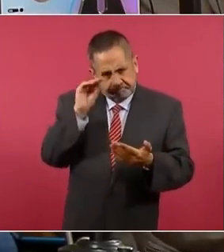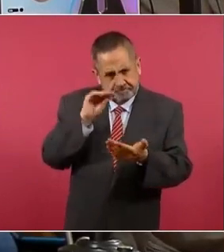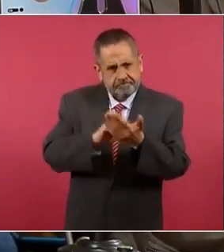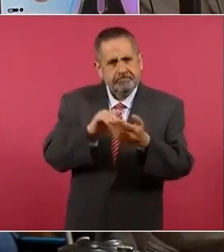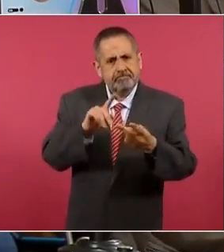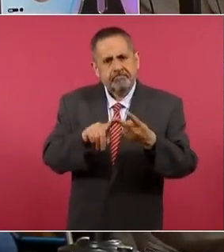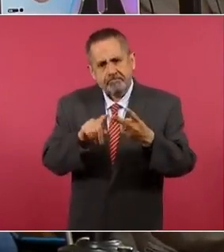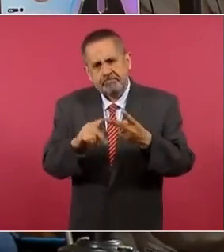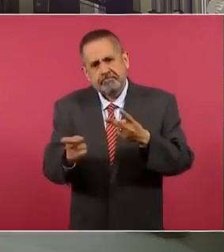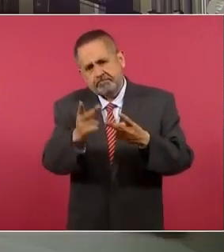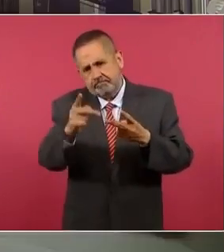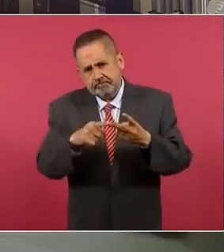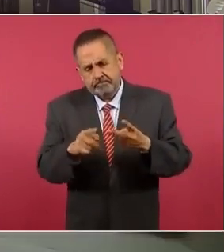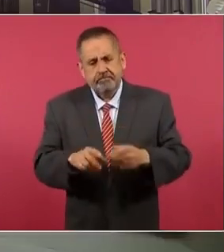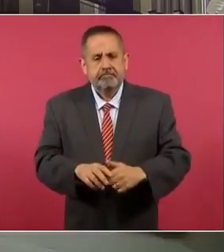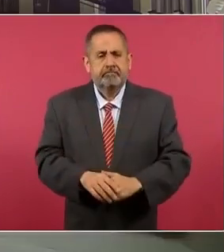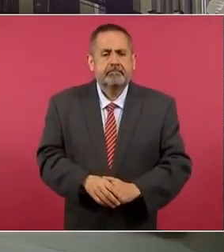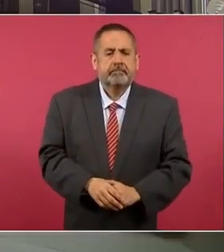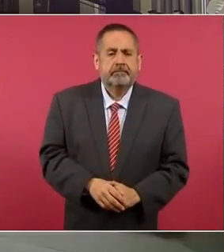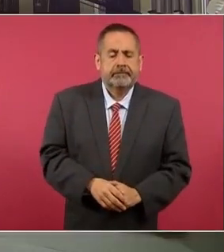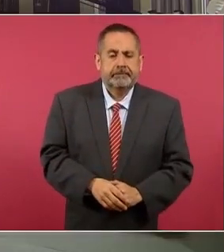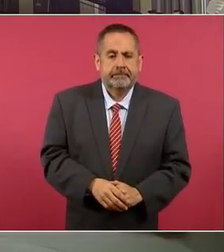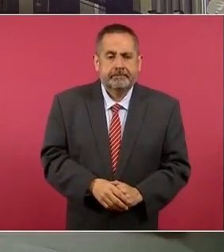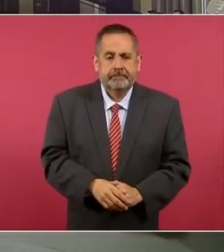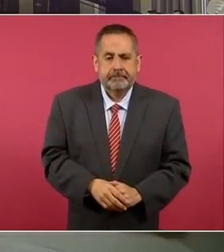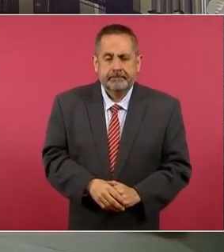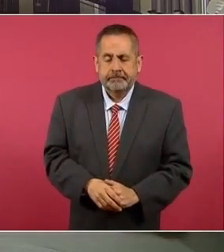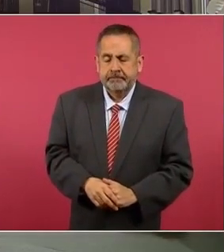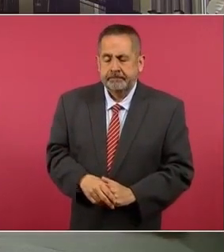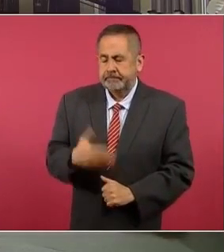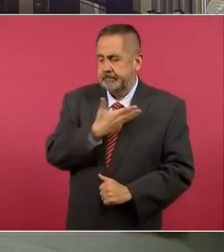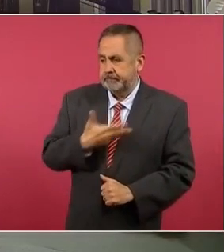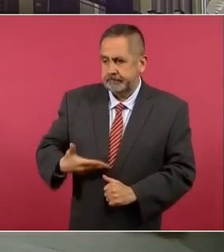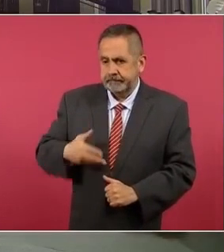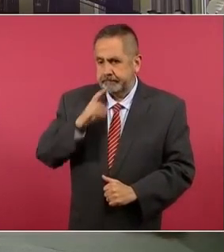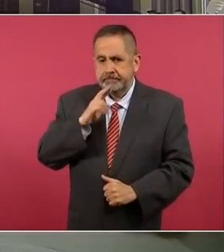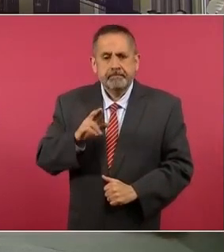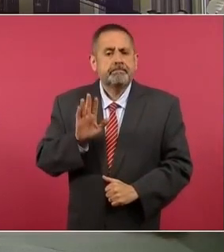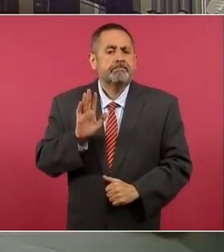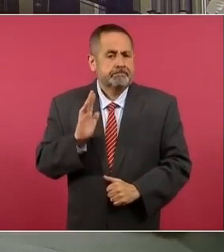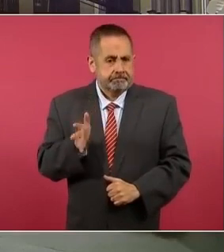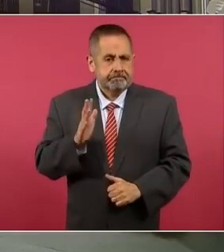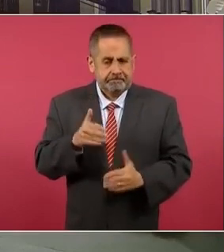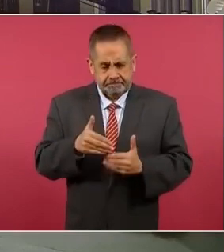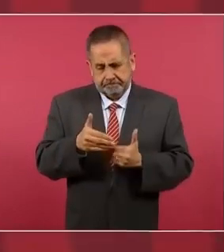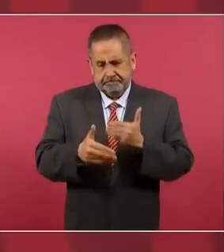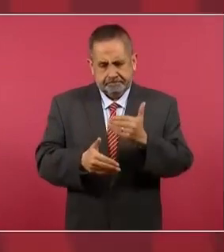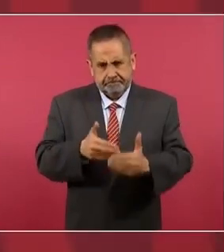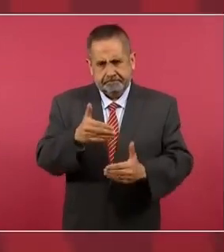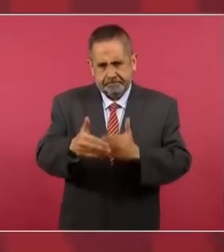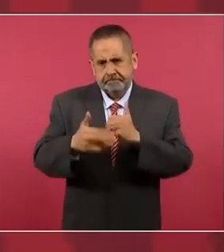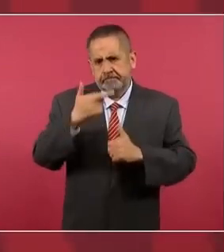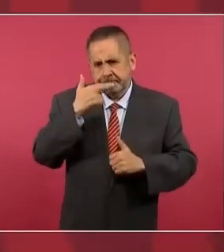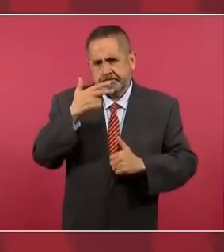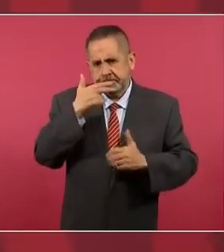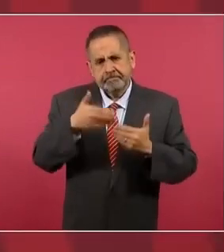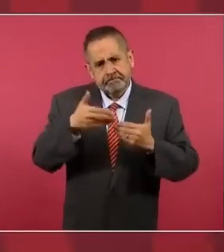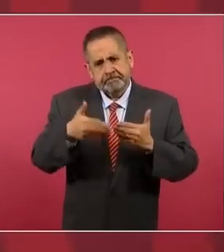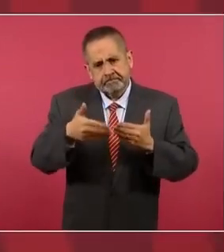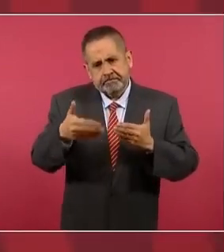Esa sería mi segunda pregunta. Se ha ido avanzando bastante. Antes era más la diferencia,